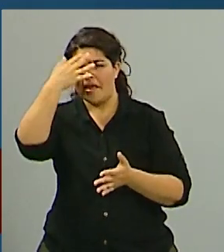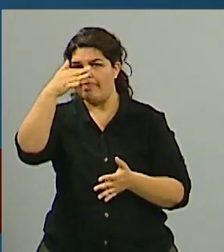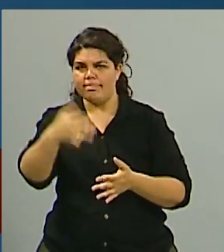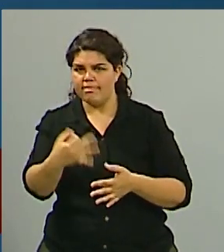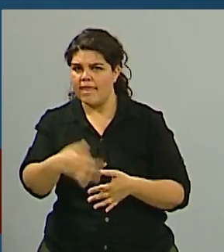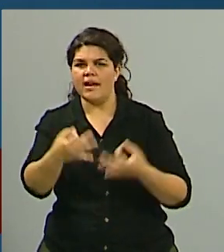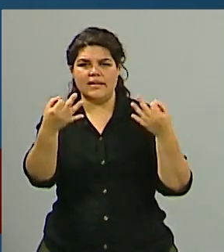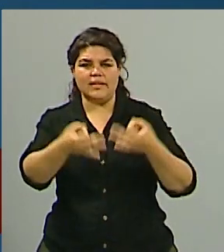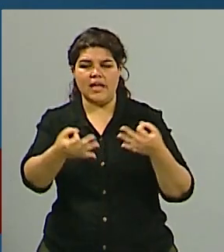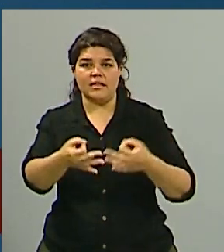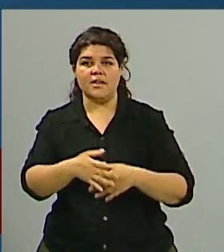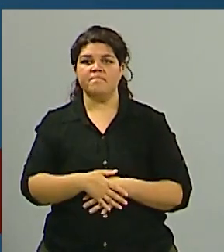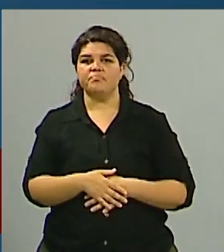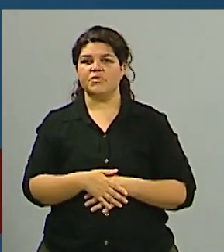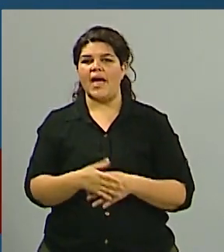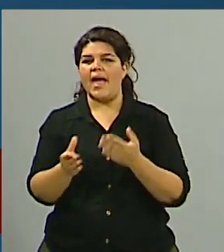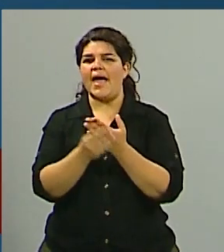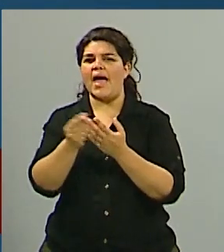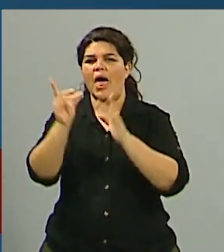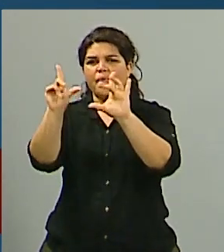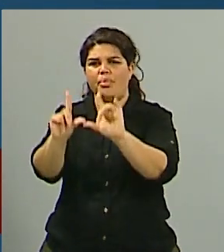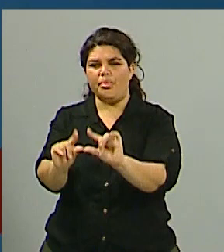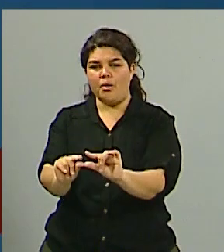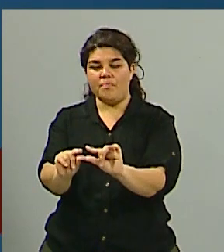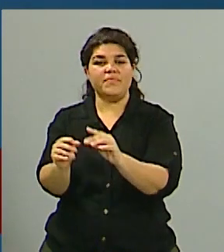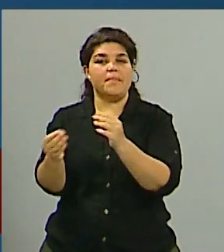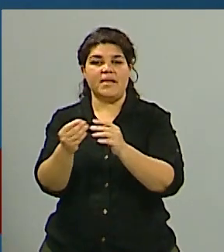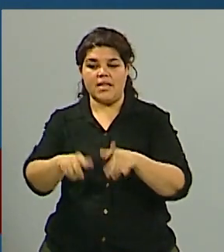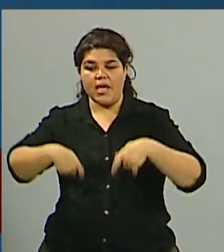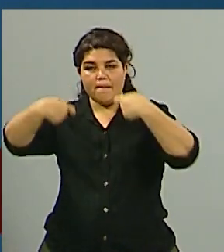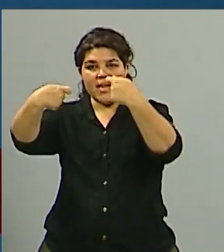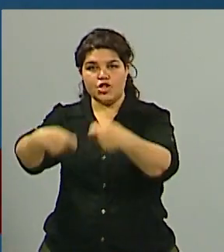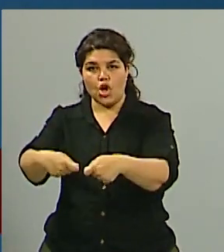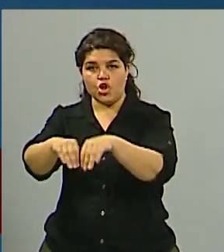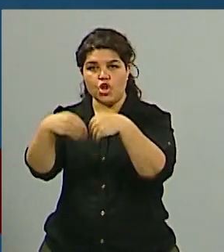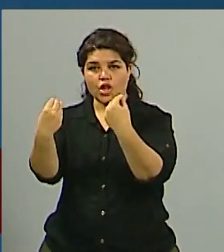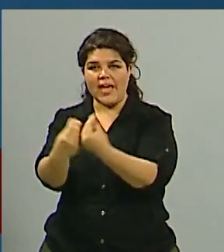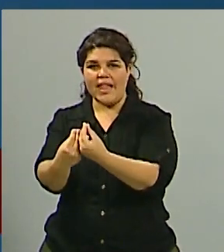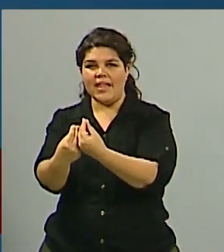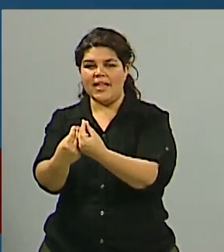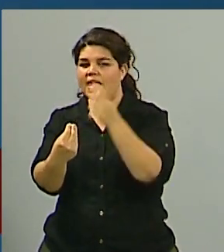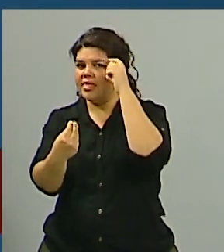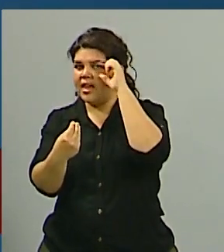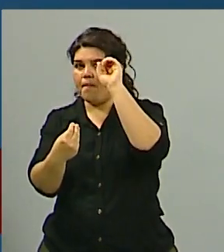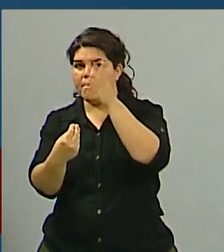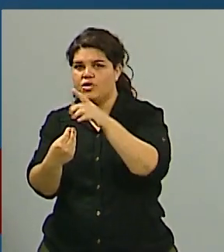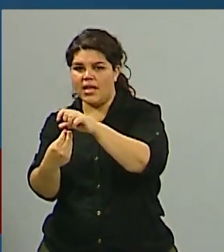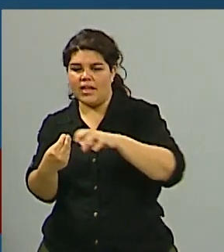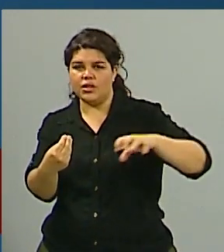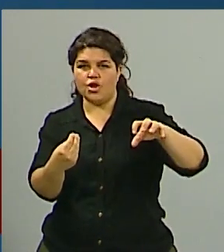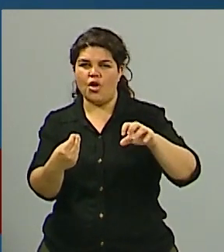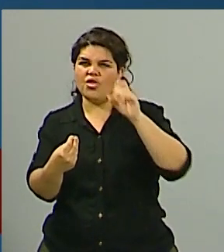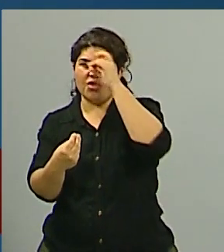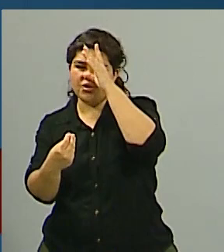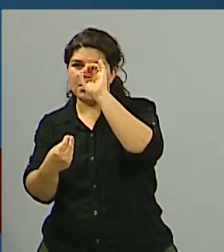sumamente bajo es decir del total que se invierte hay un 10% aproximadamente 10-12%